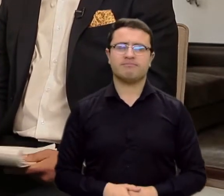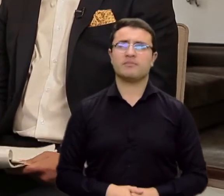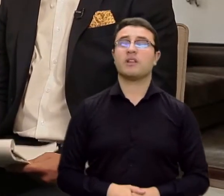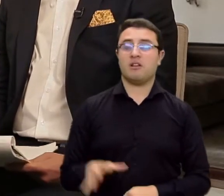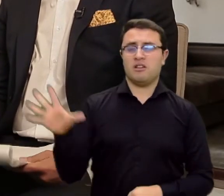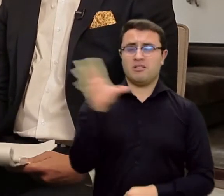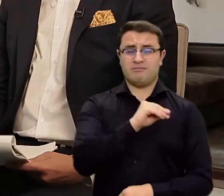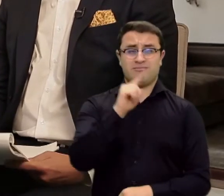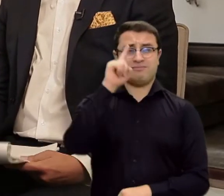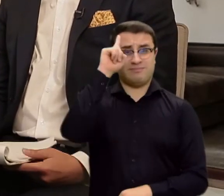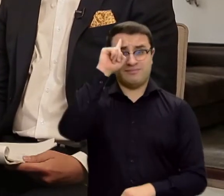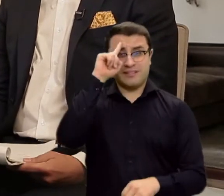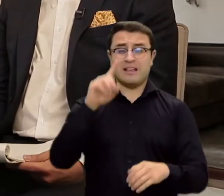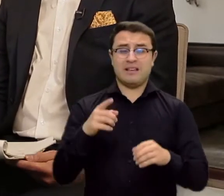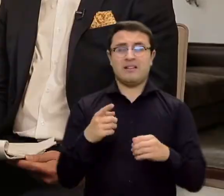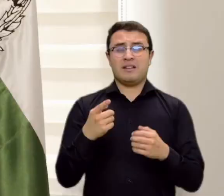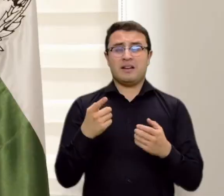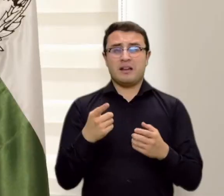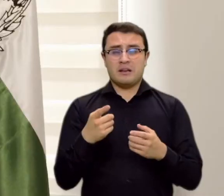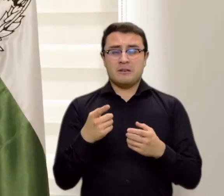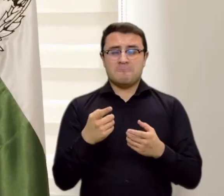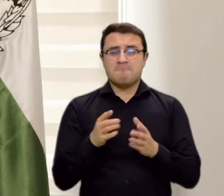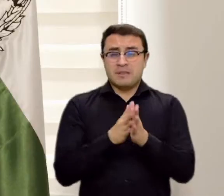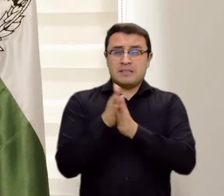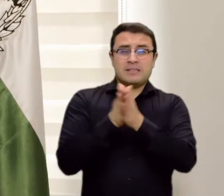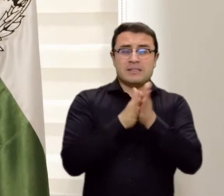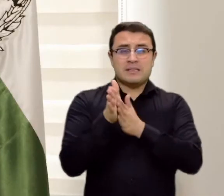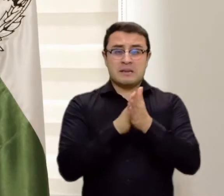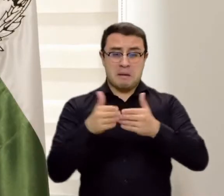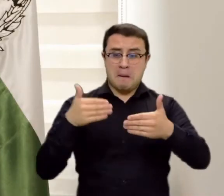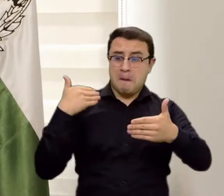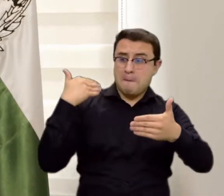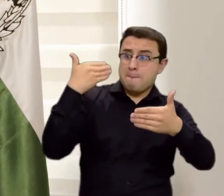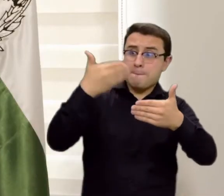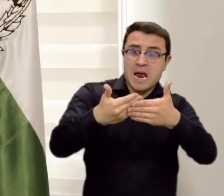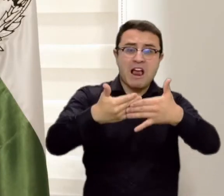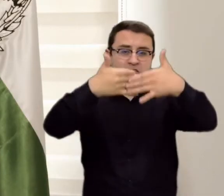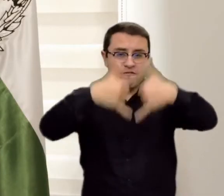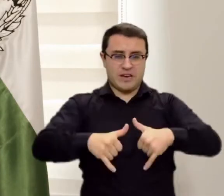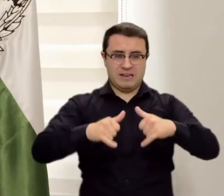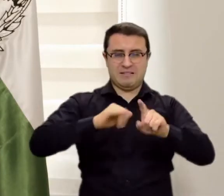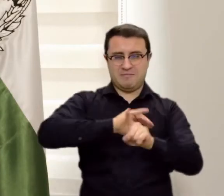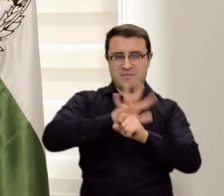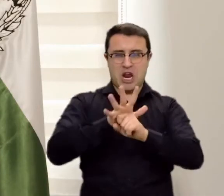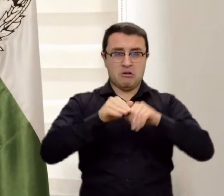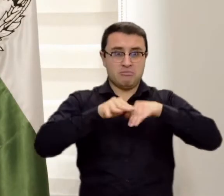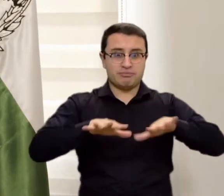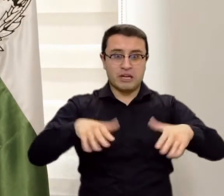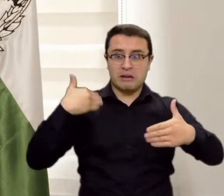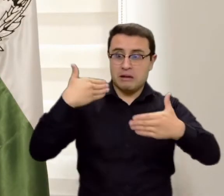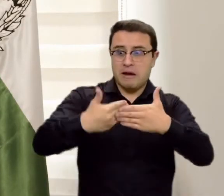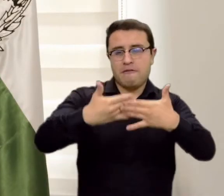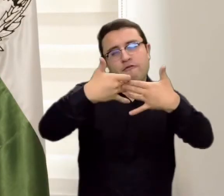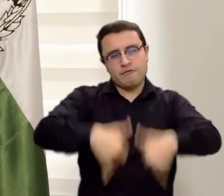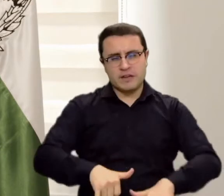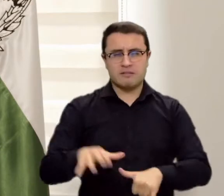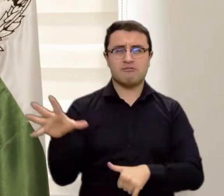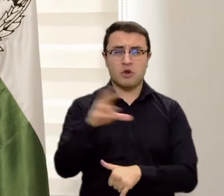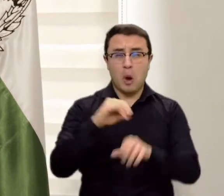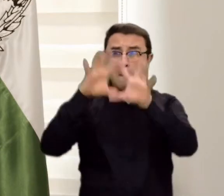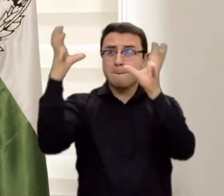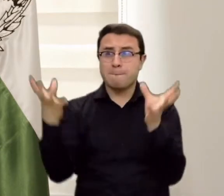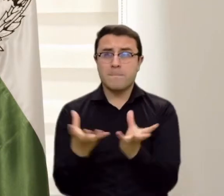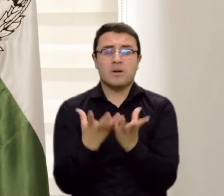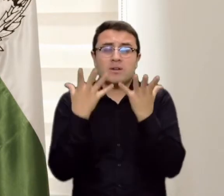todos aspiramos que esto tenga un final ya de una situación muy compleja, no solo en nuestro país sino en el mundo.